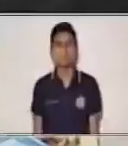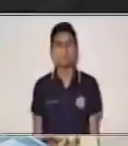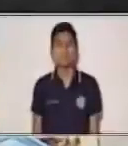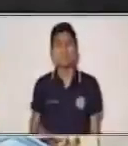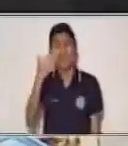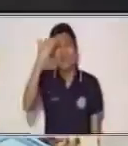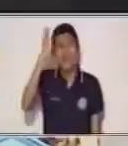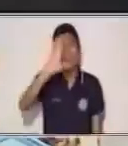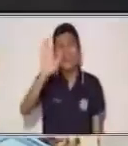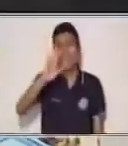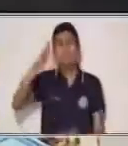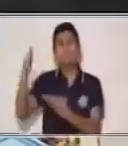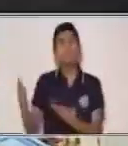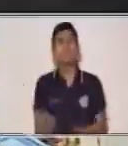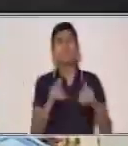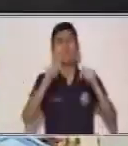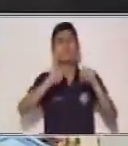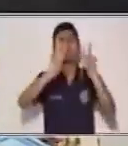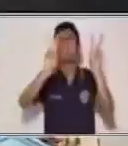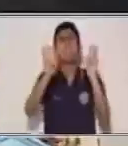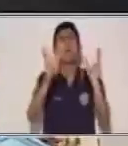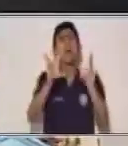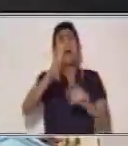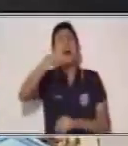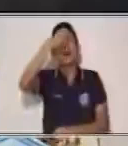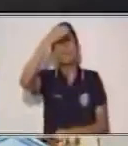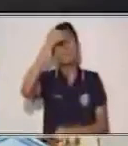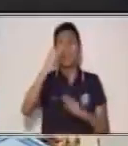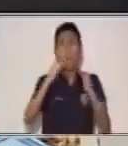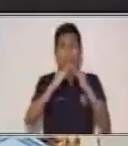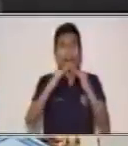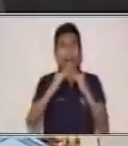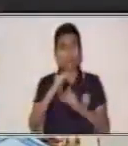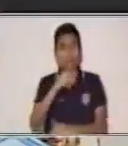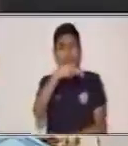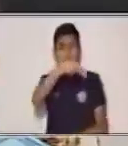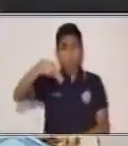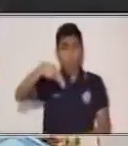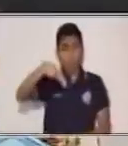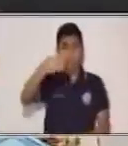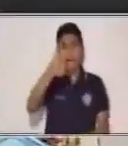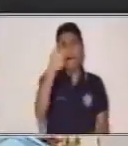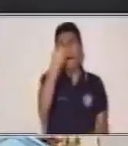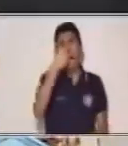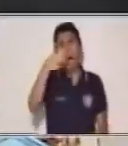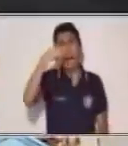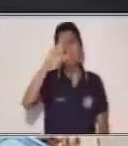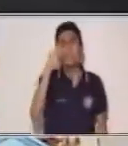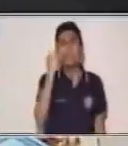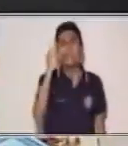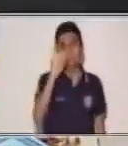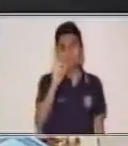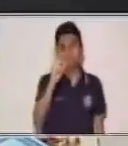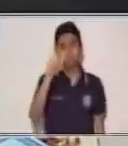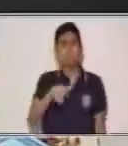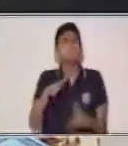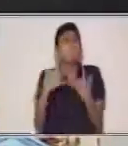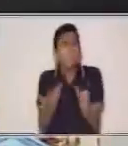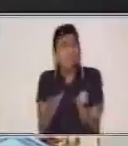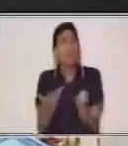Bienvenido a este espacio educativo Aprendo en Casa. Soy la profesora Astrid López y en esta oportunidad